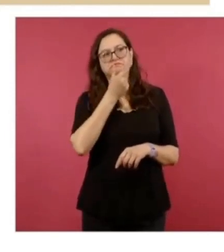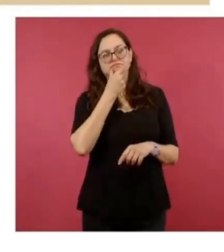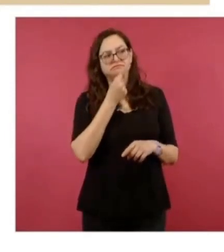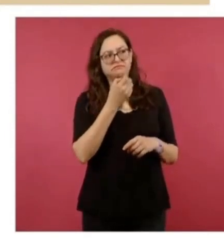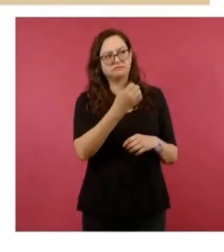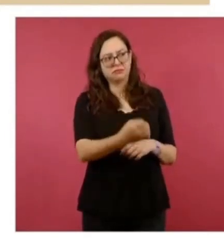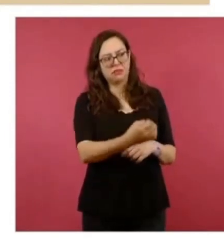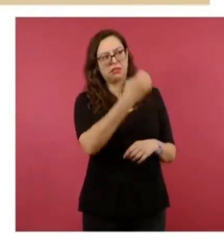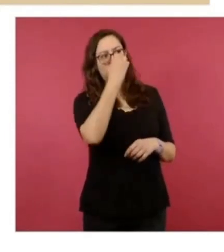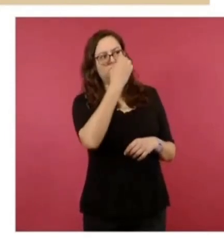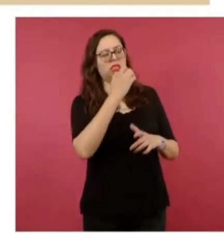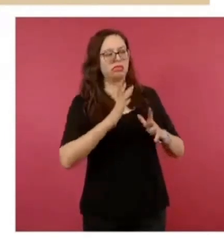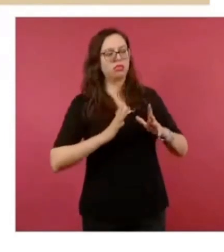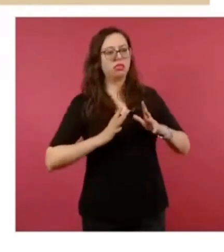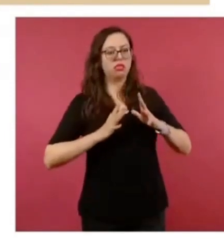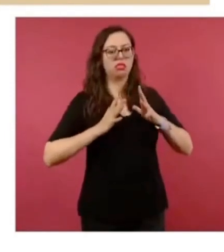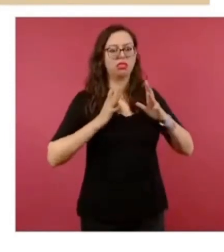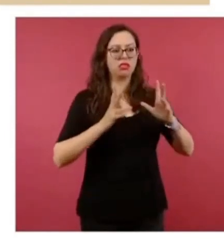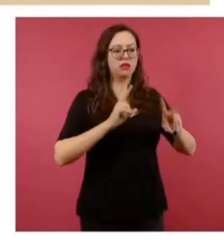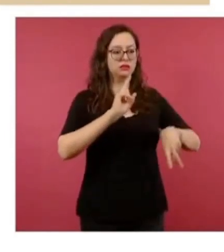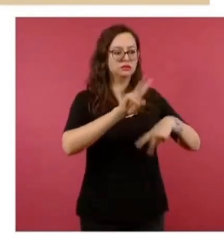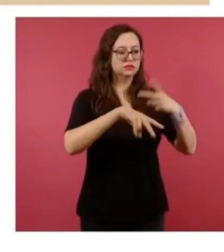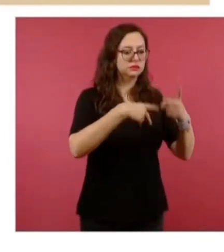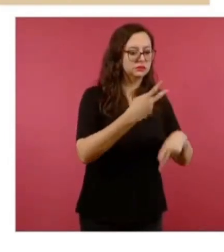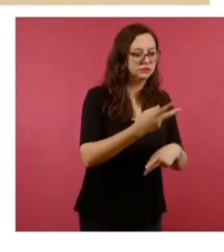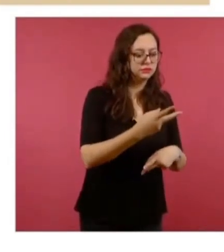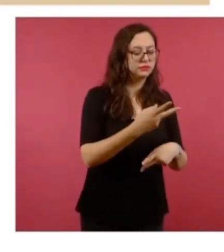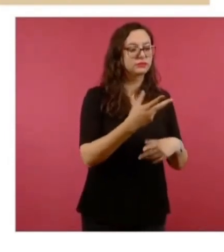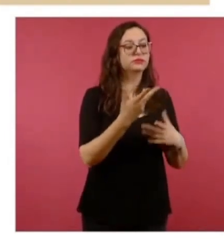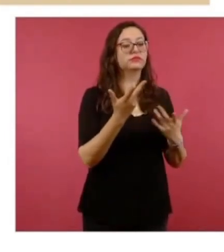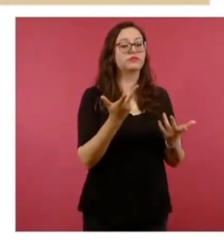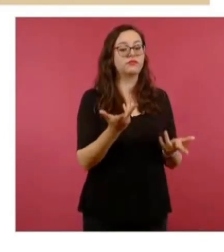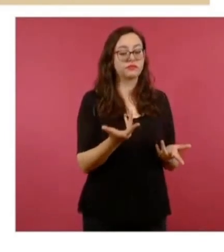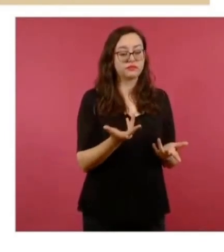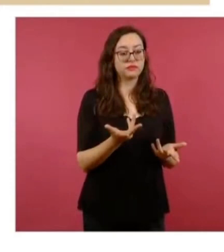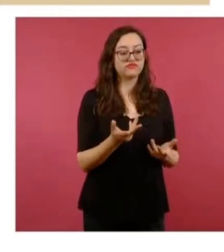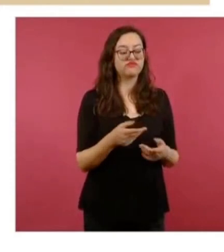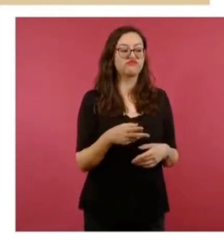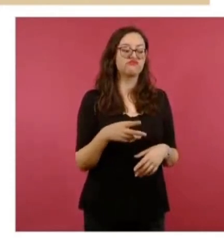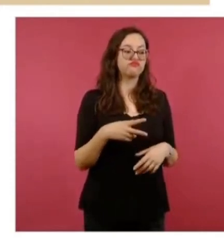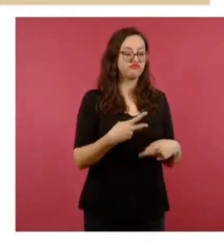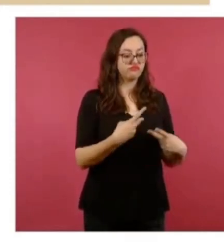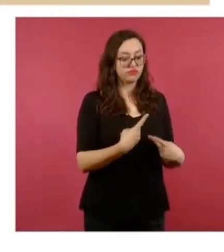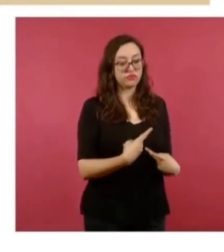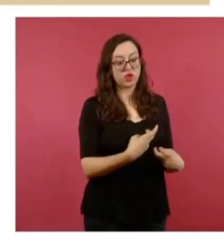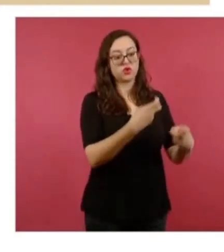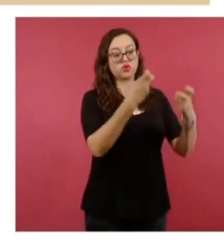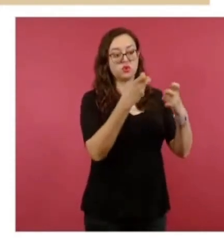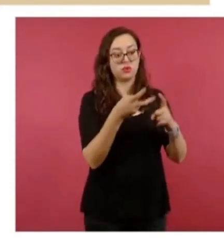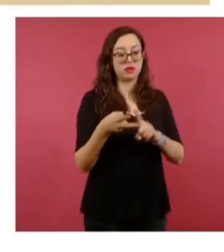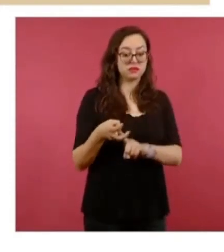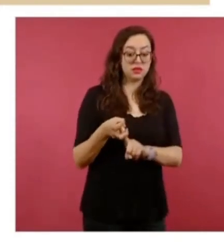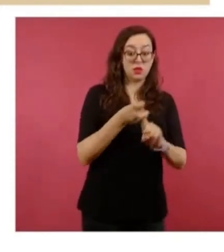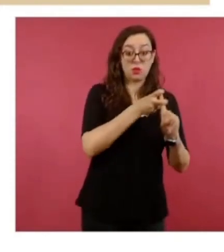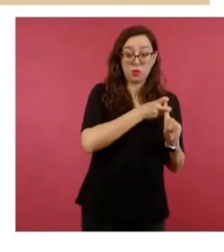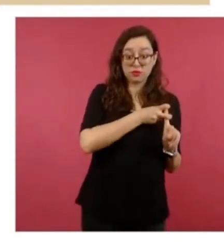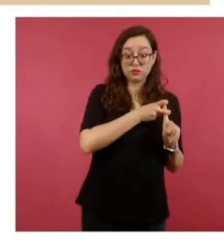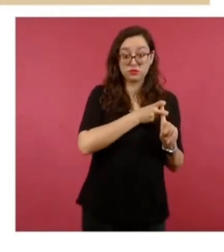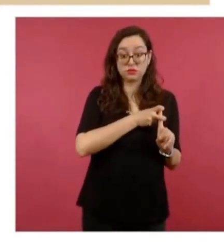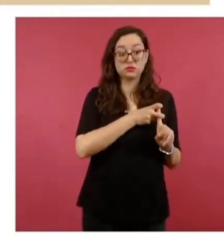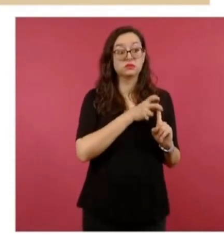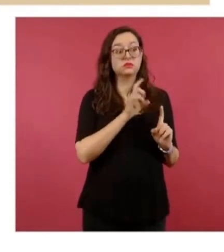bancarias. La persona secuestrada aprovechó un descuido de sus captores para escapar y denunciar los hechos. Adelante.